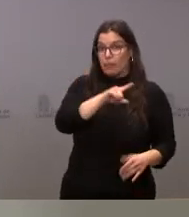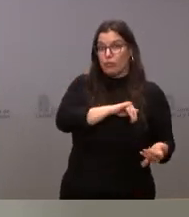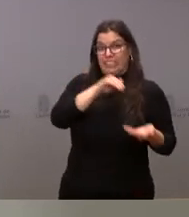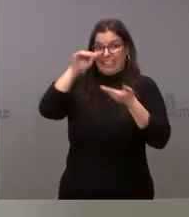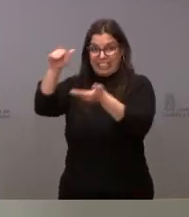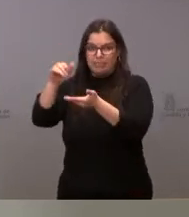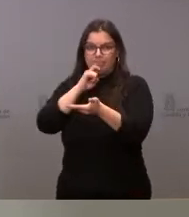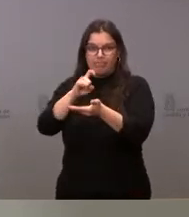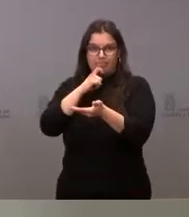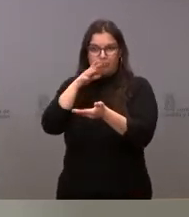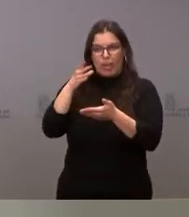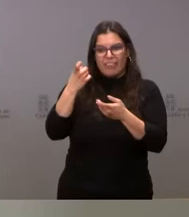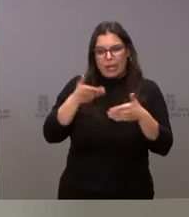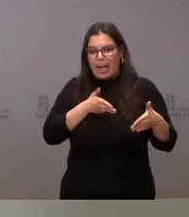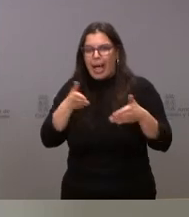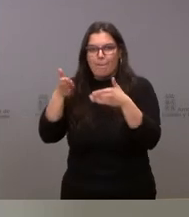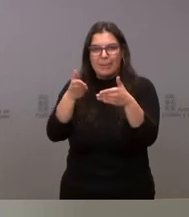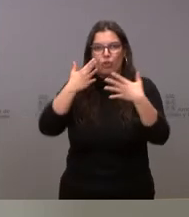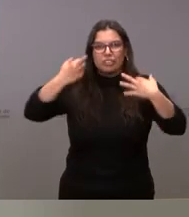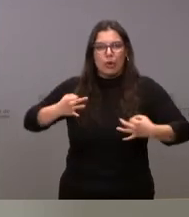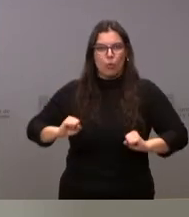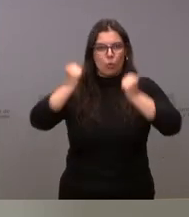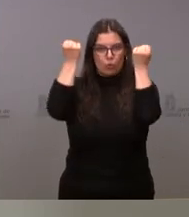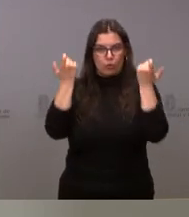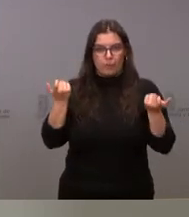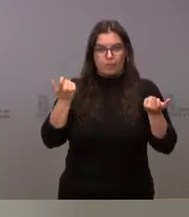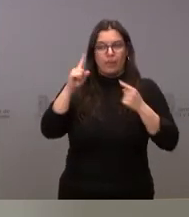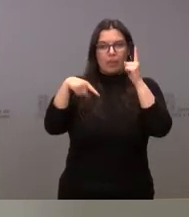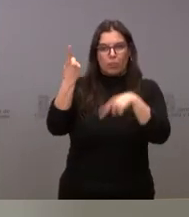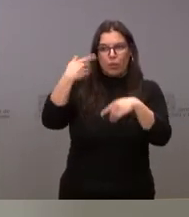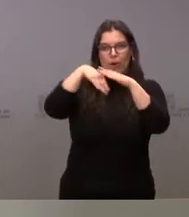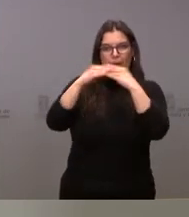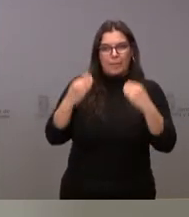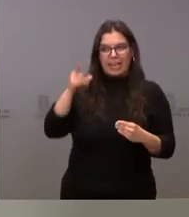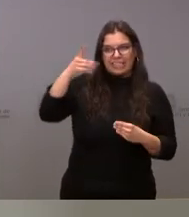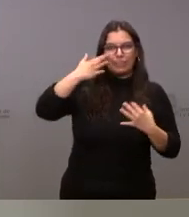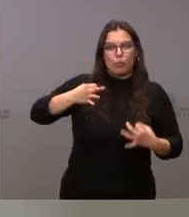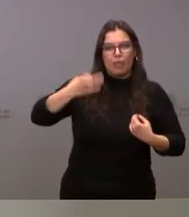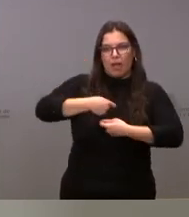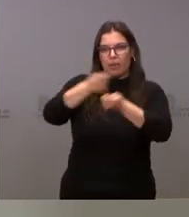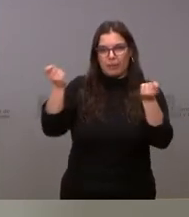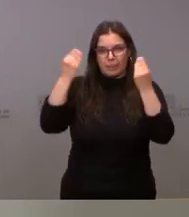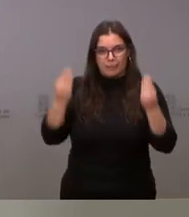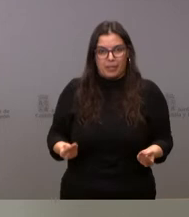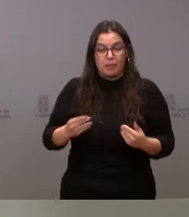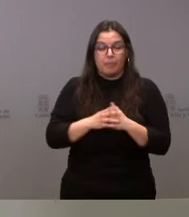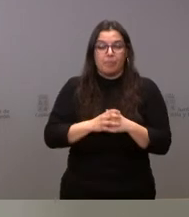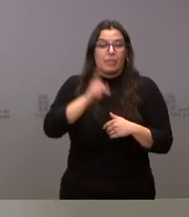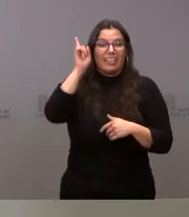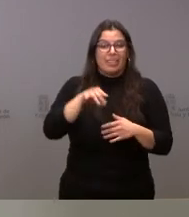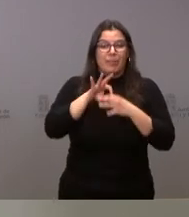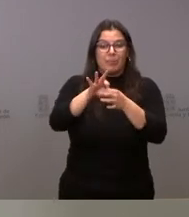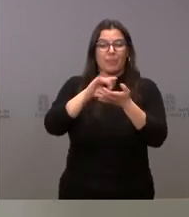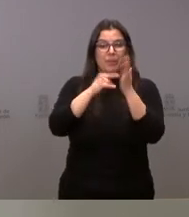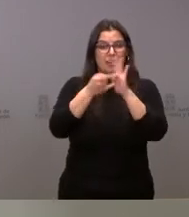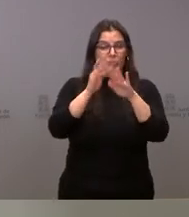corredores humanitarios y, por tanto, su posterior almacenaje y distribución, así como todo lo que tiene que ver con los mecanismos de